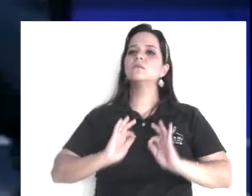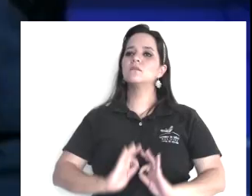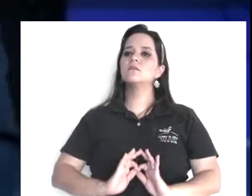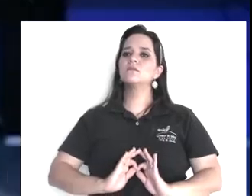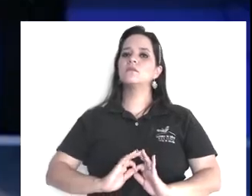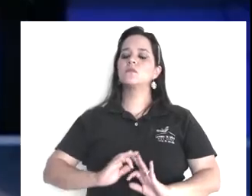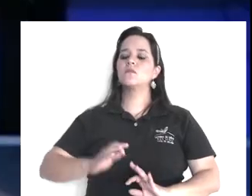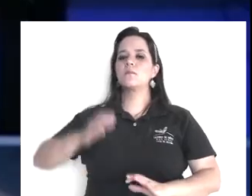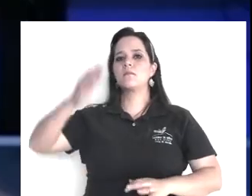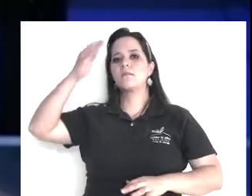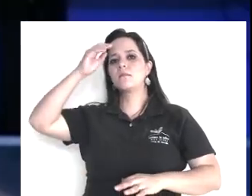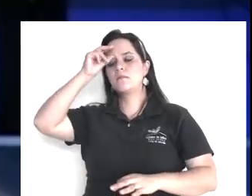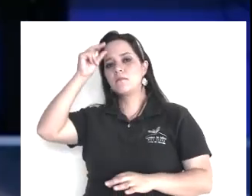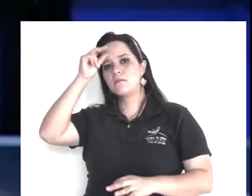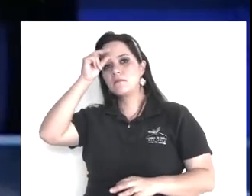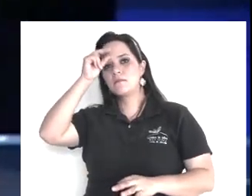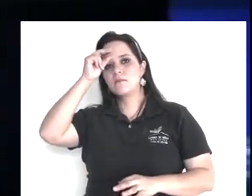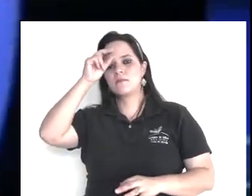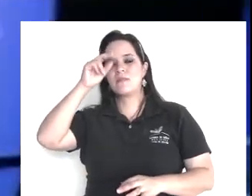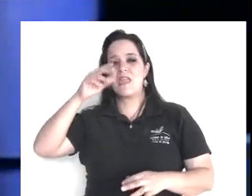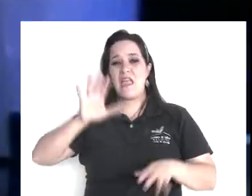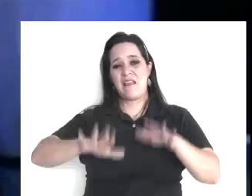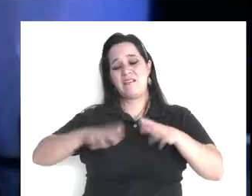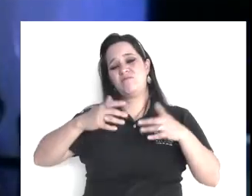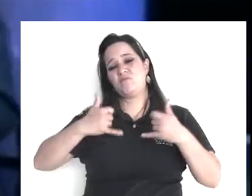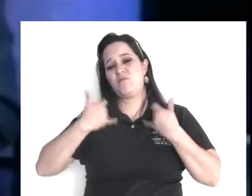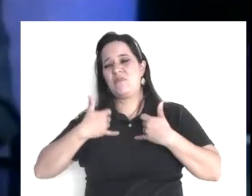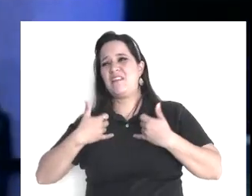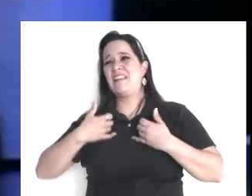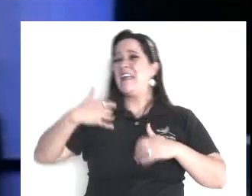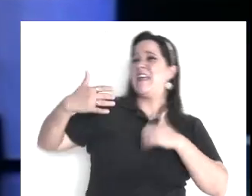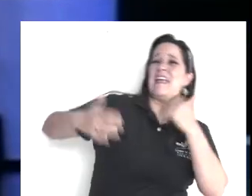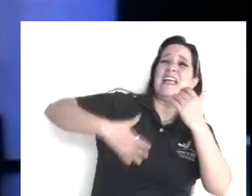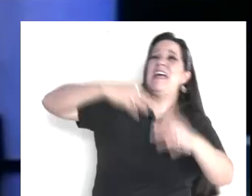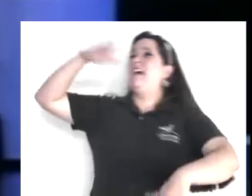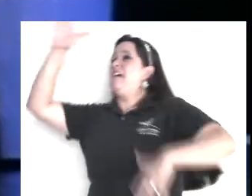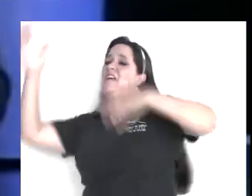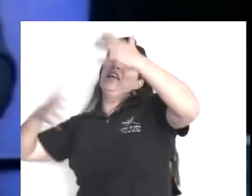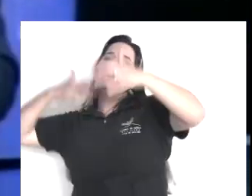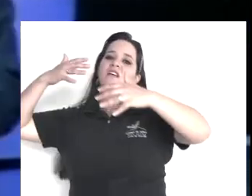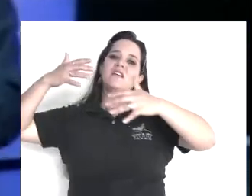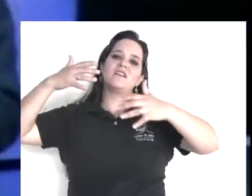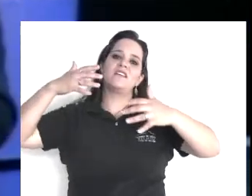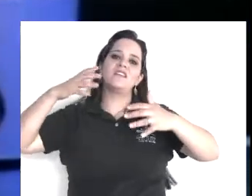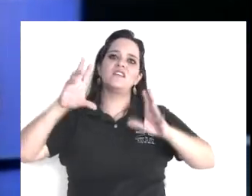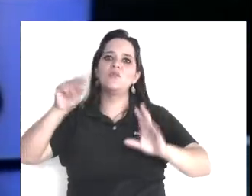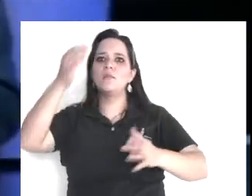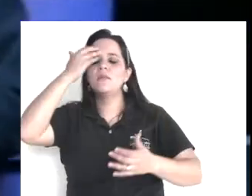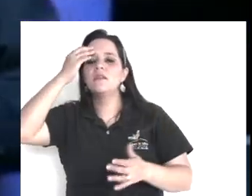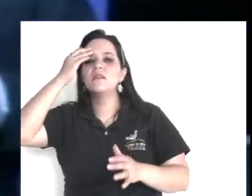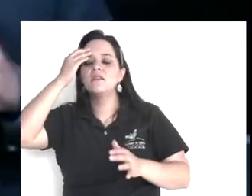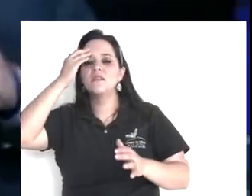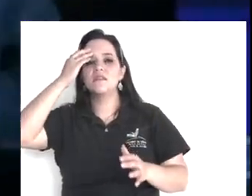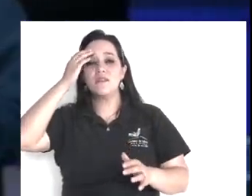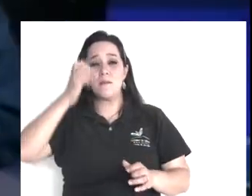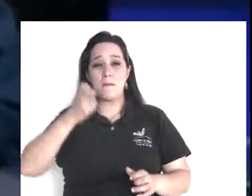que, se sabe, ¿no? entonces, era obvio, que por las circunstancias, se suscitaban,